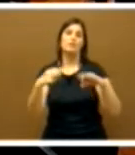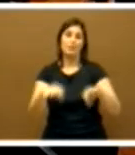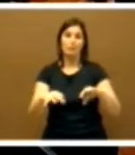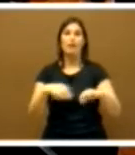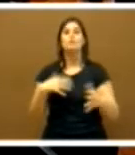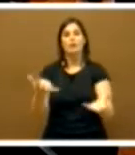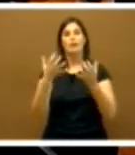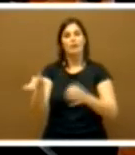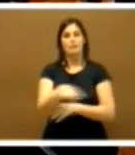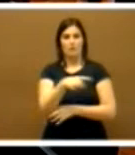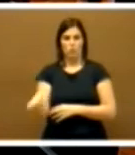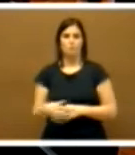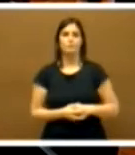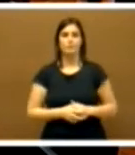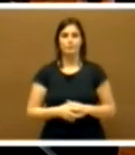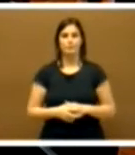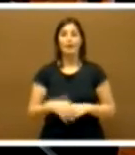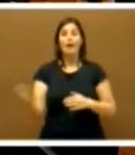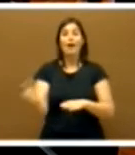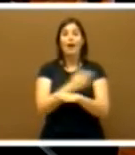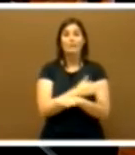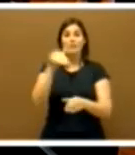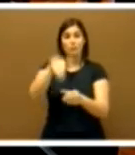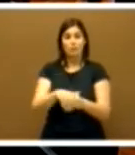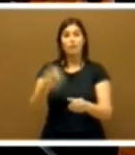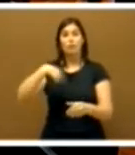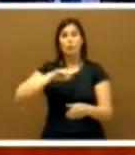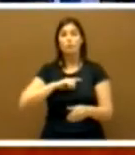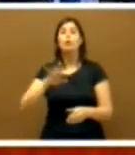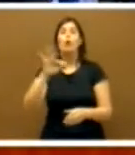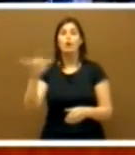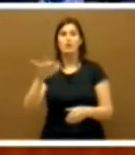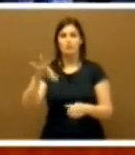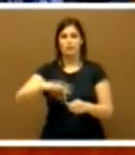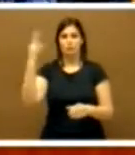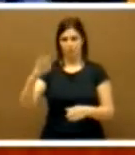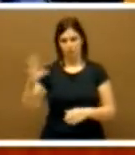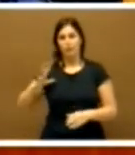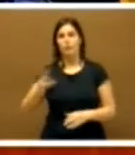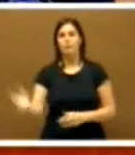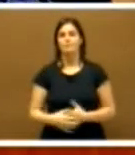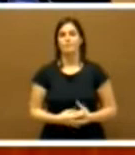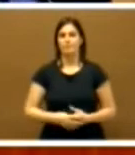Entramos antes de entrar en votación extraemos la letra no, por favor, por favor.